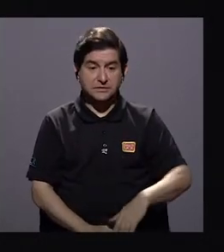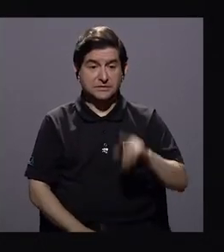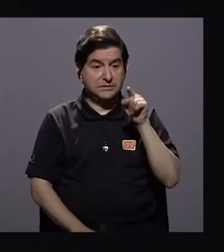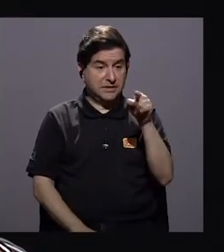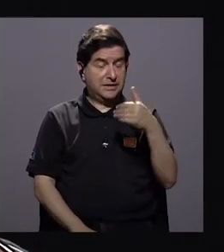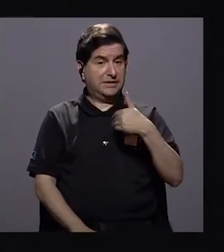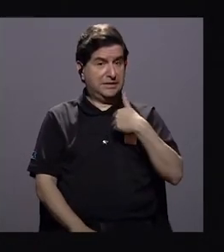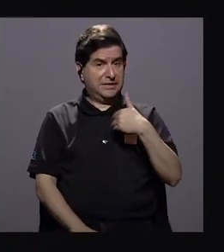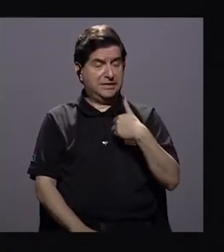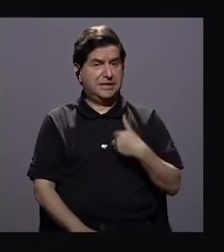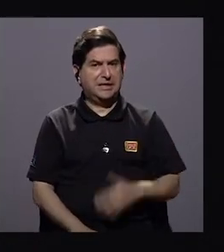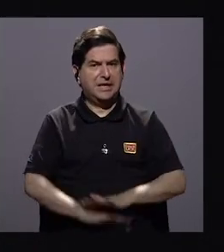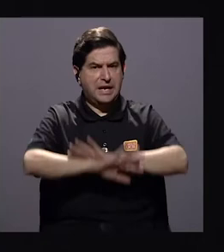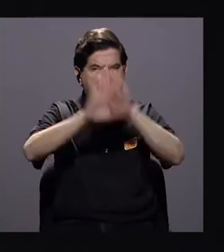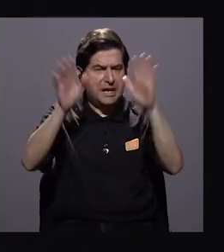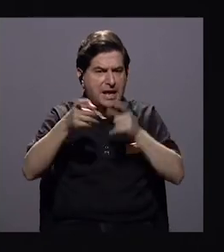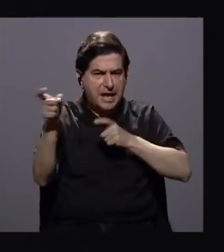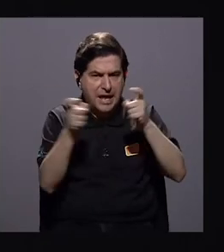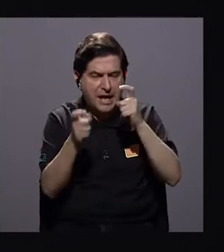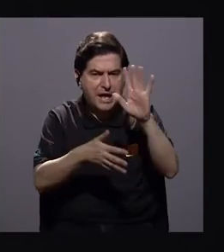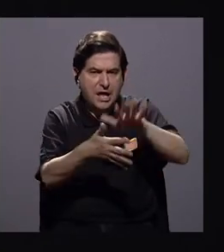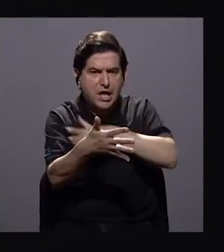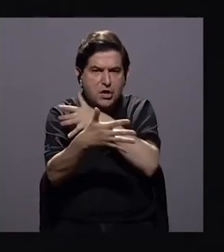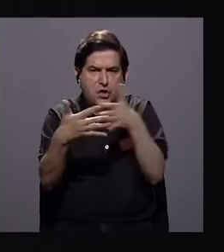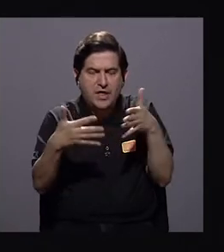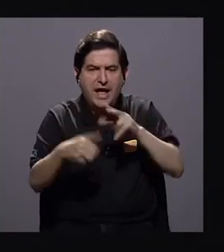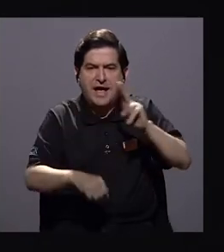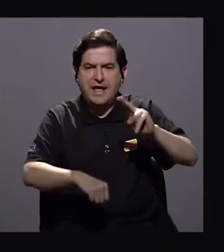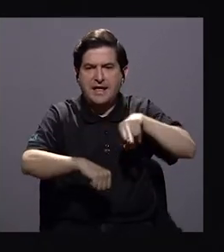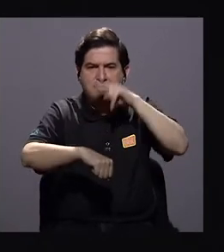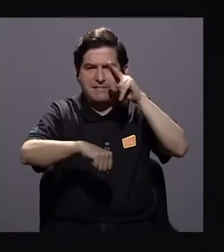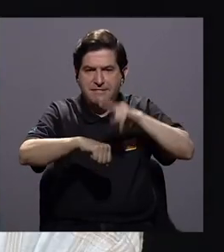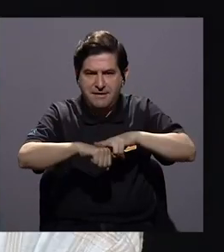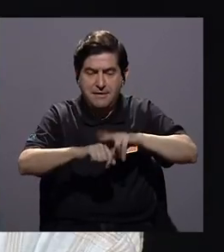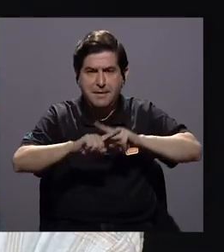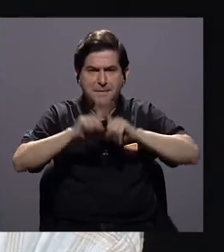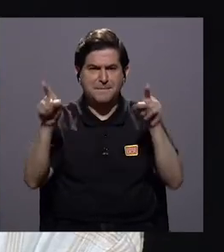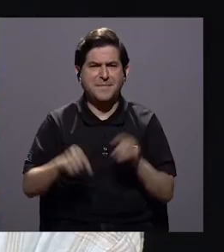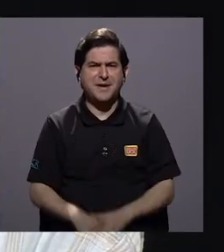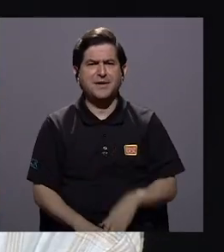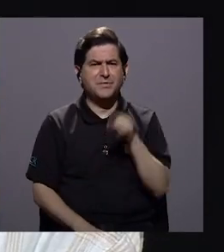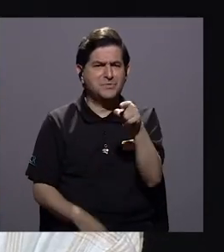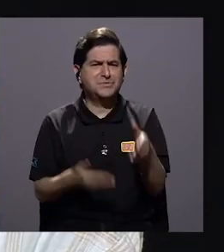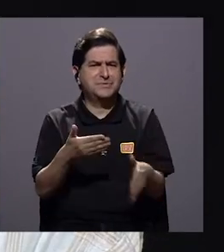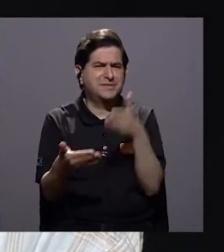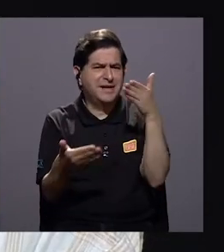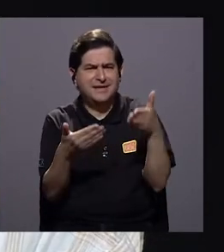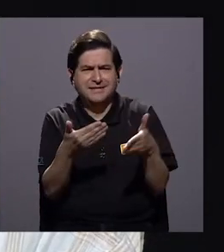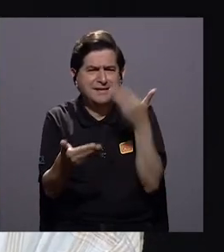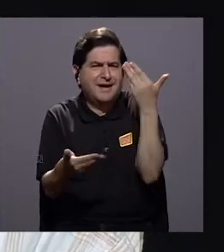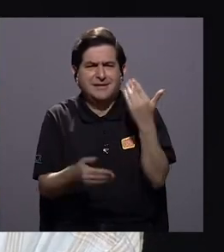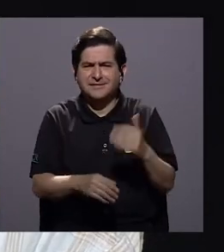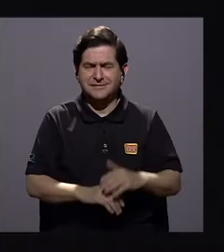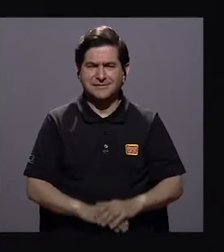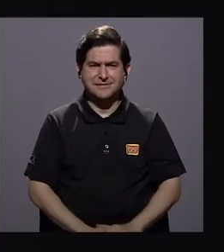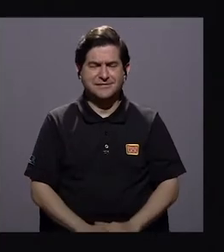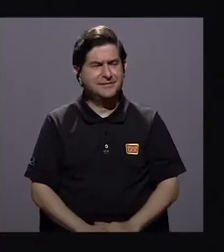existe un buen claro manejo en la agenda nacional, pero ustedes hacen casi en su